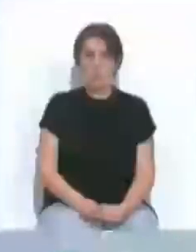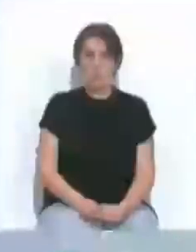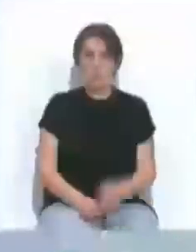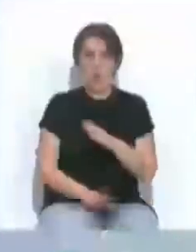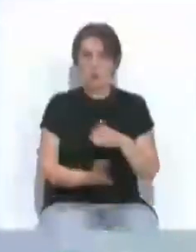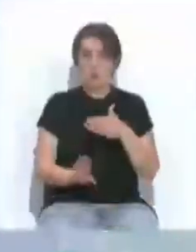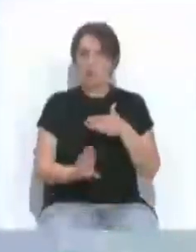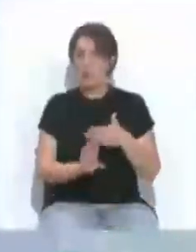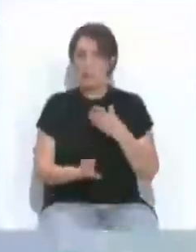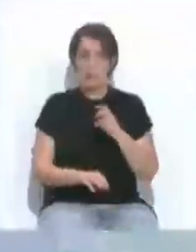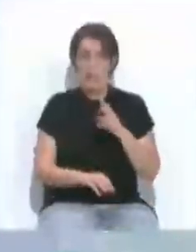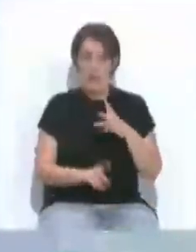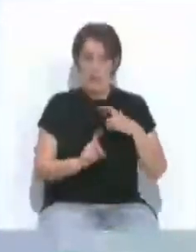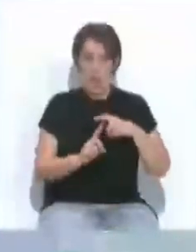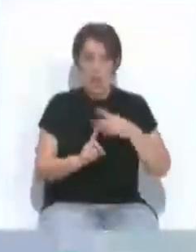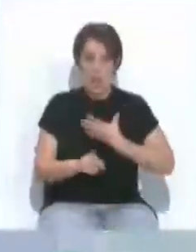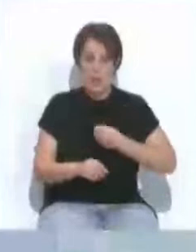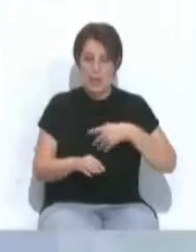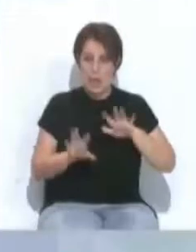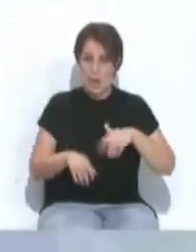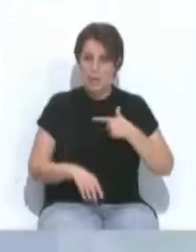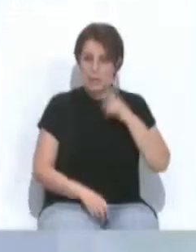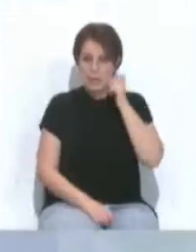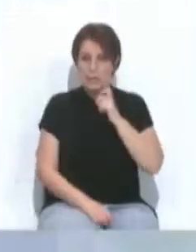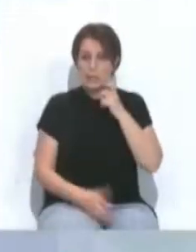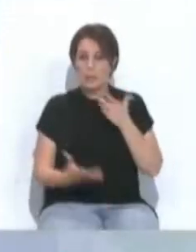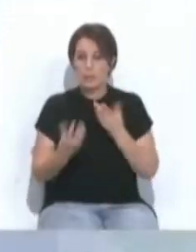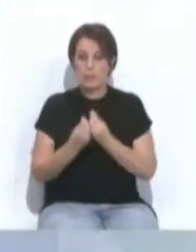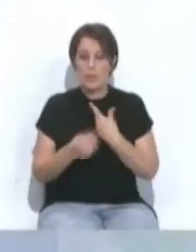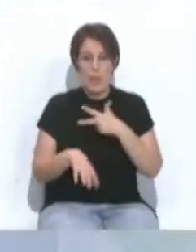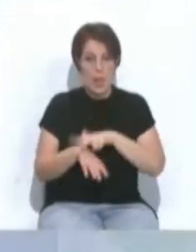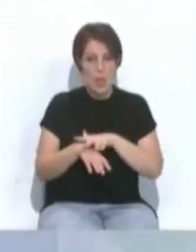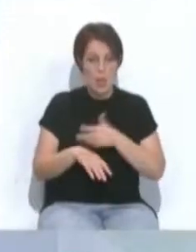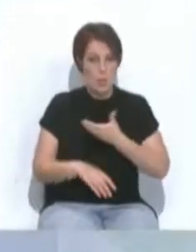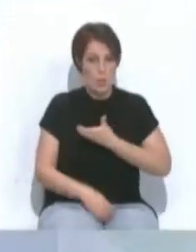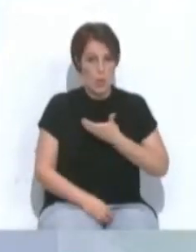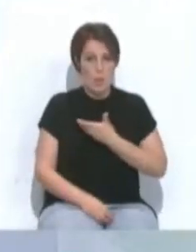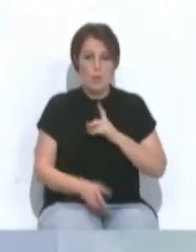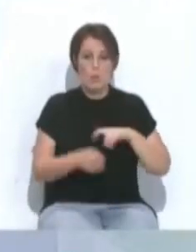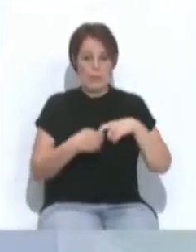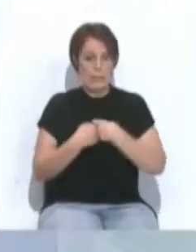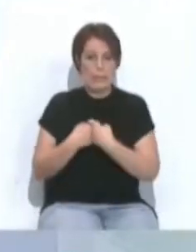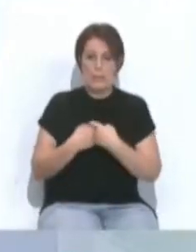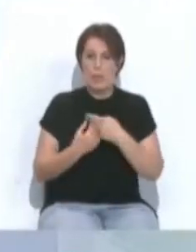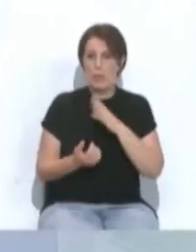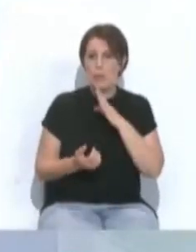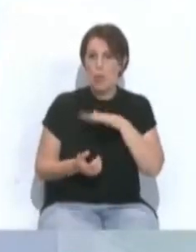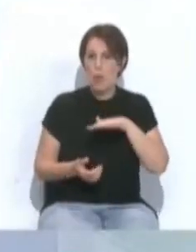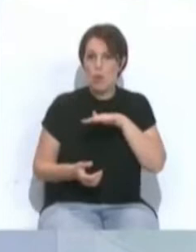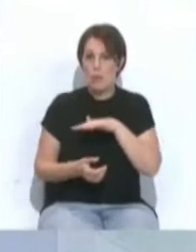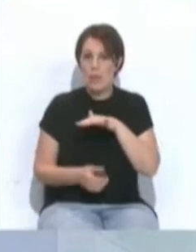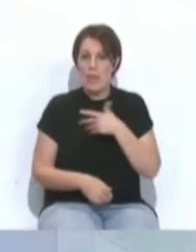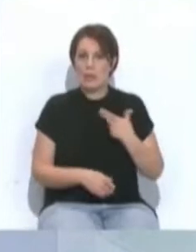Hasta el próximo 13 de mayo el alcalde de Cádiz, José María González, junto a una delegación del Ayuntamiento, participan en el Immersive